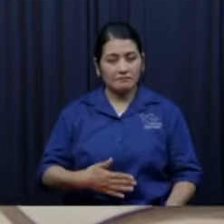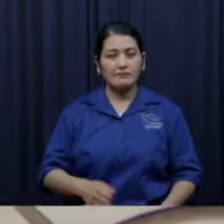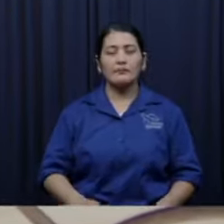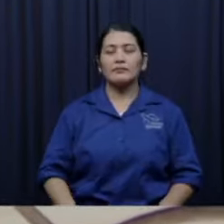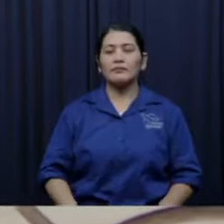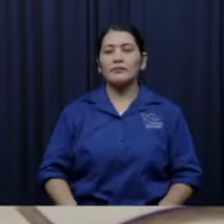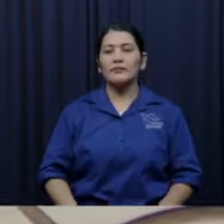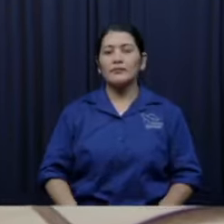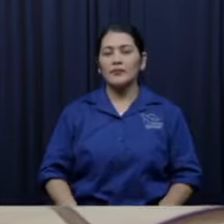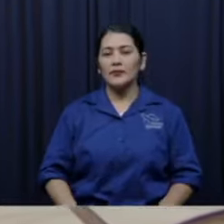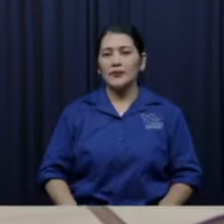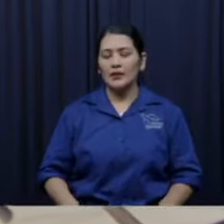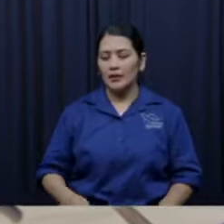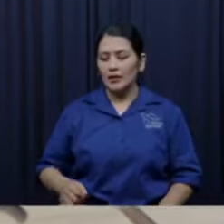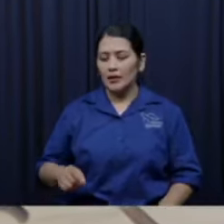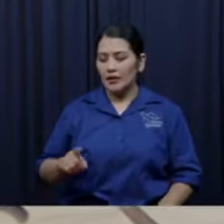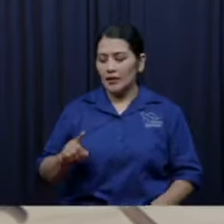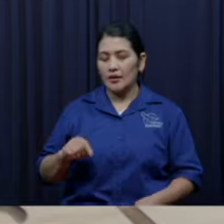no desperdició